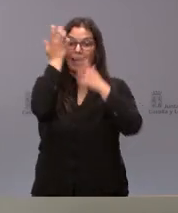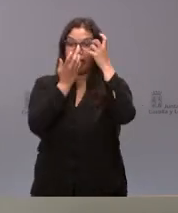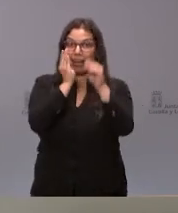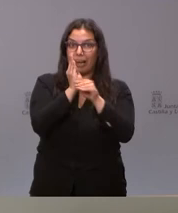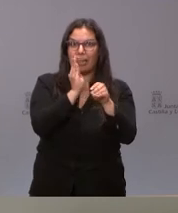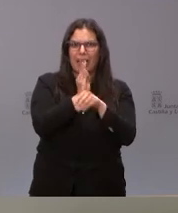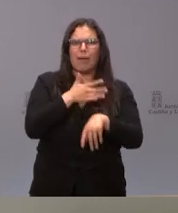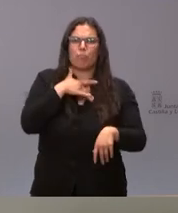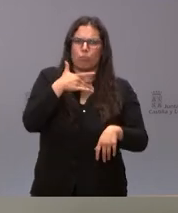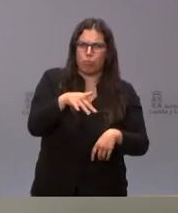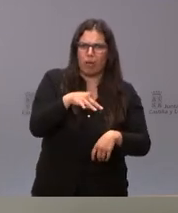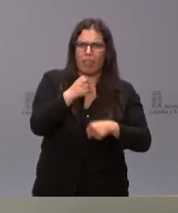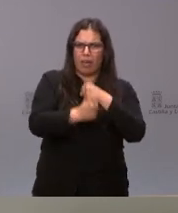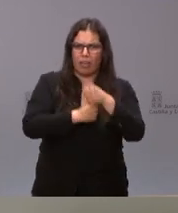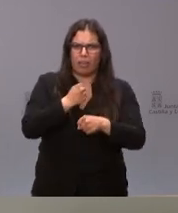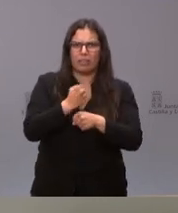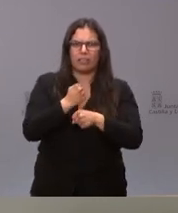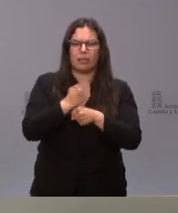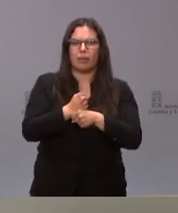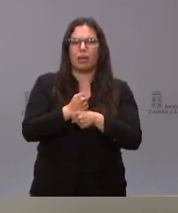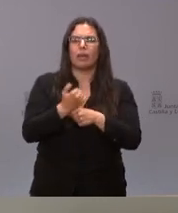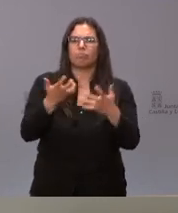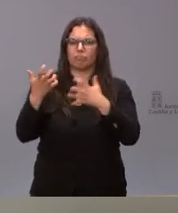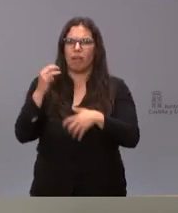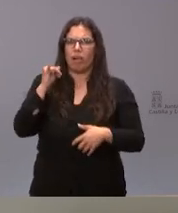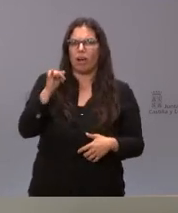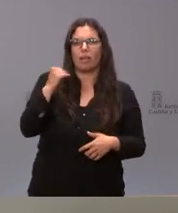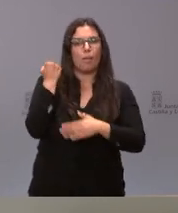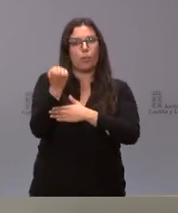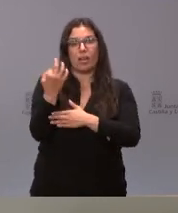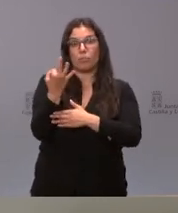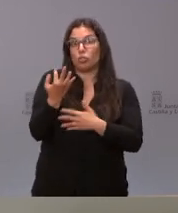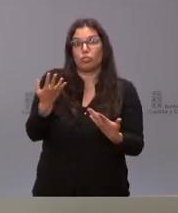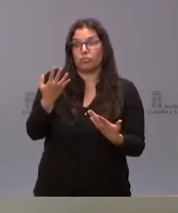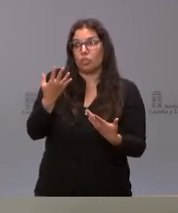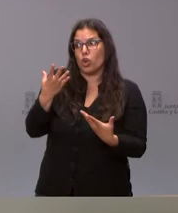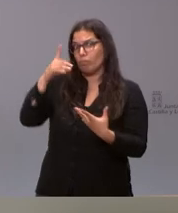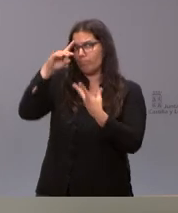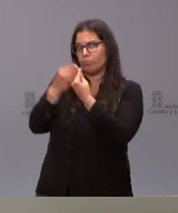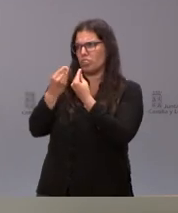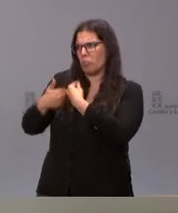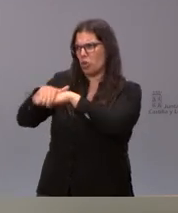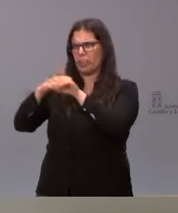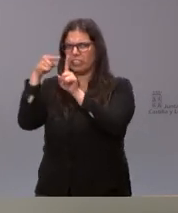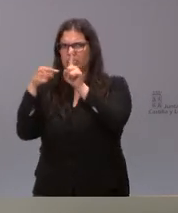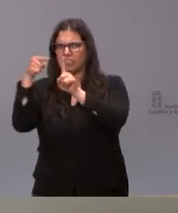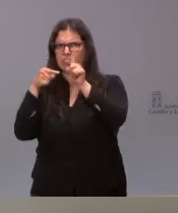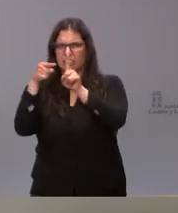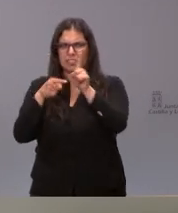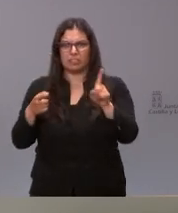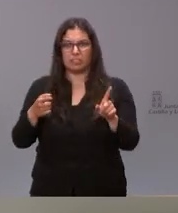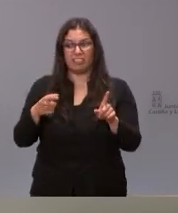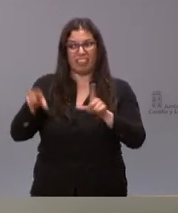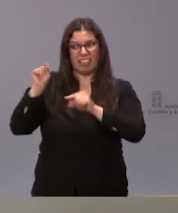viable rentable y tenemos que apoyar y no entendemos la persecución del gobierno hacia la ganadería con estas